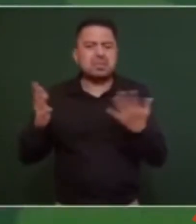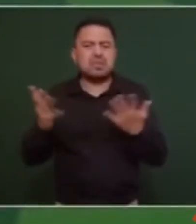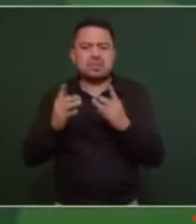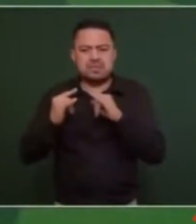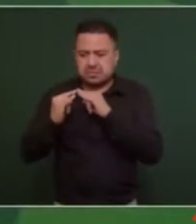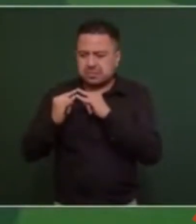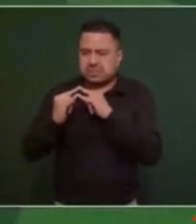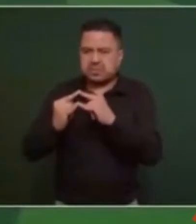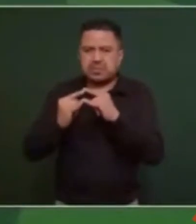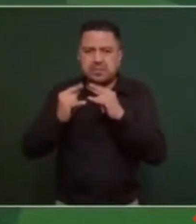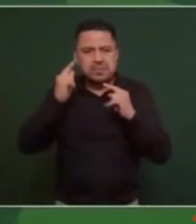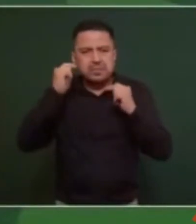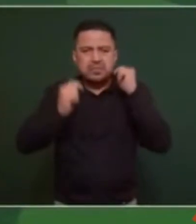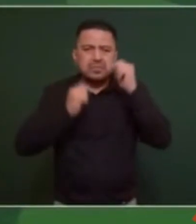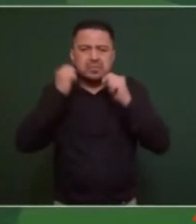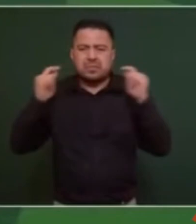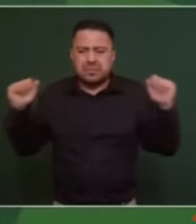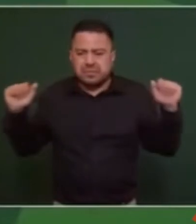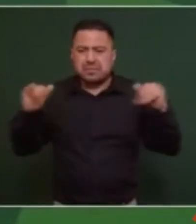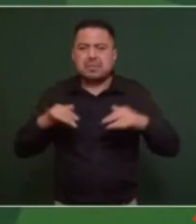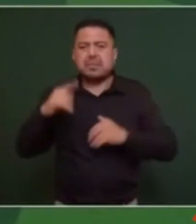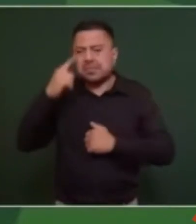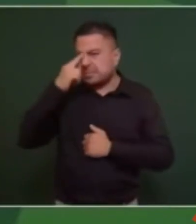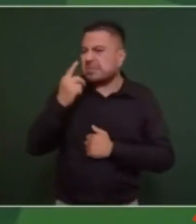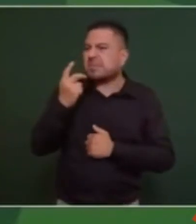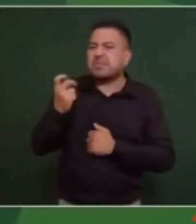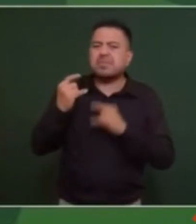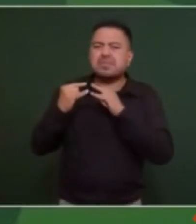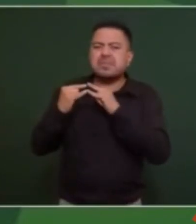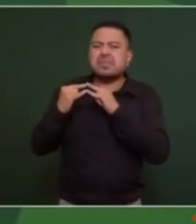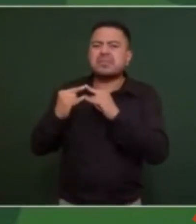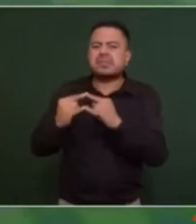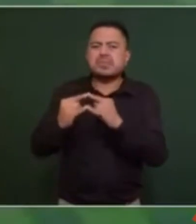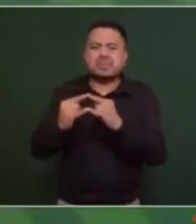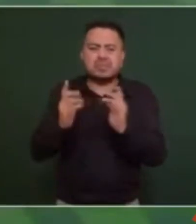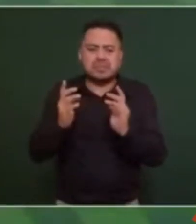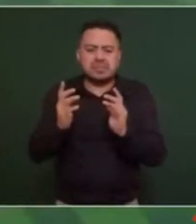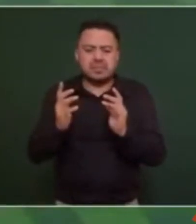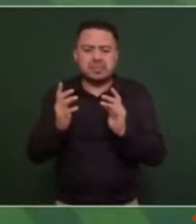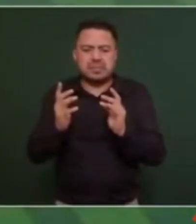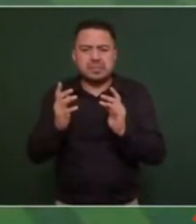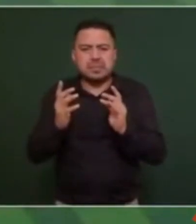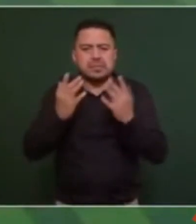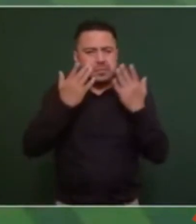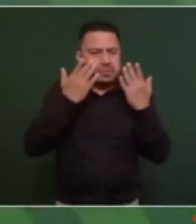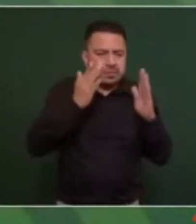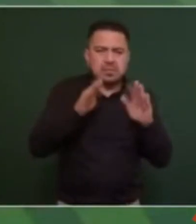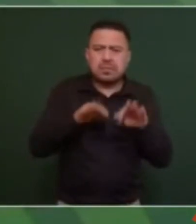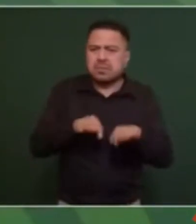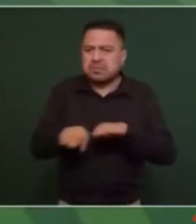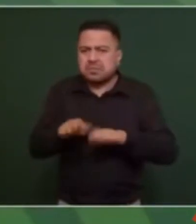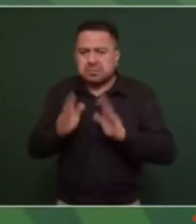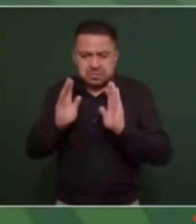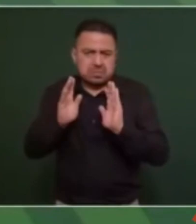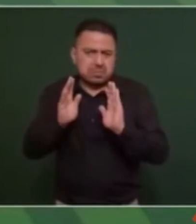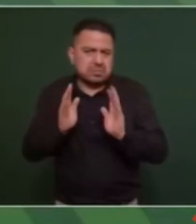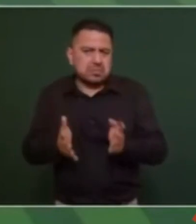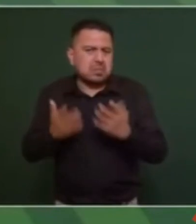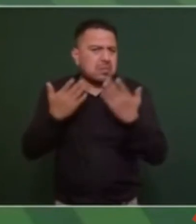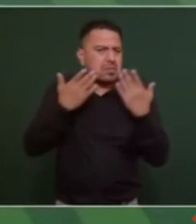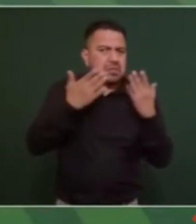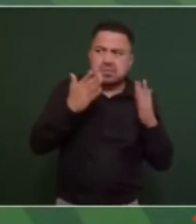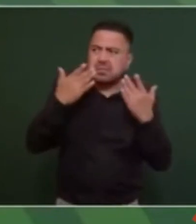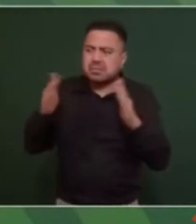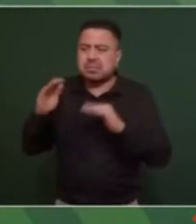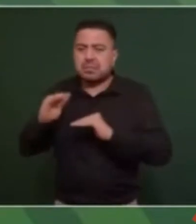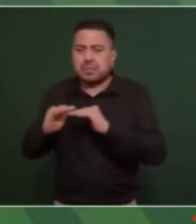tianguis y que para el tianguis iban a estar eh abiertos funcionando más